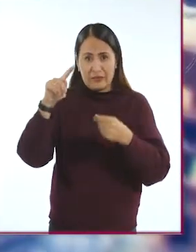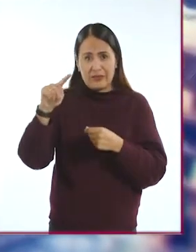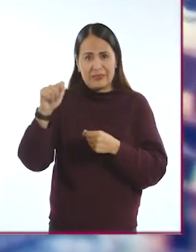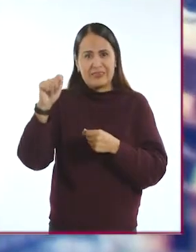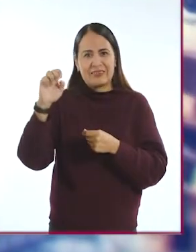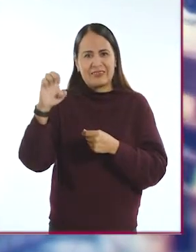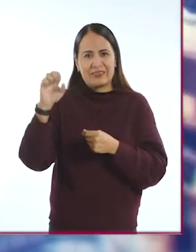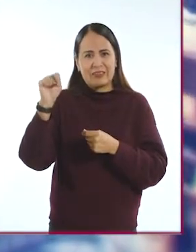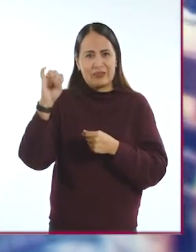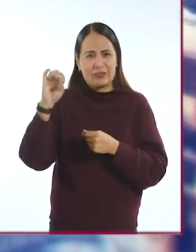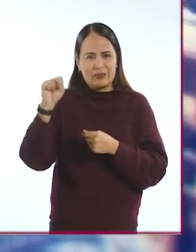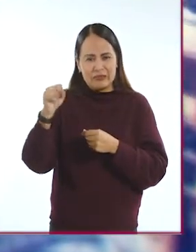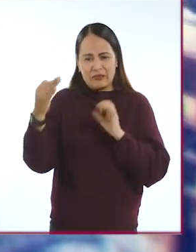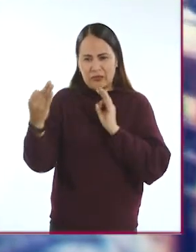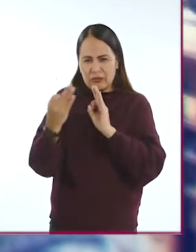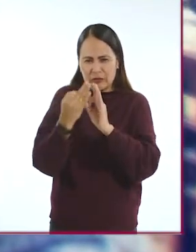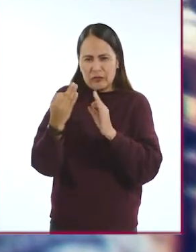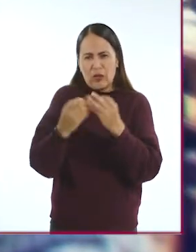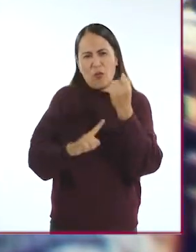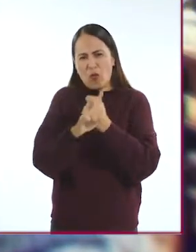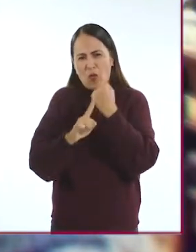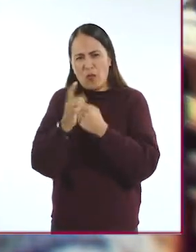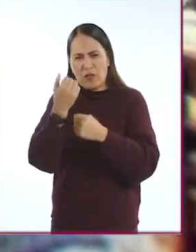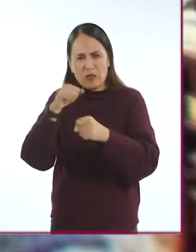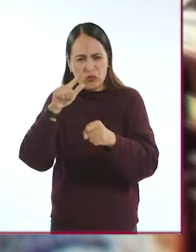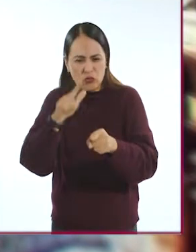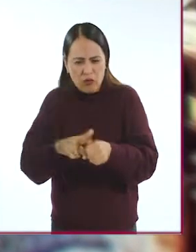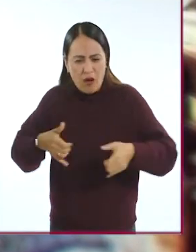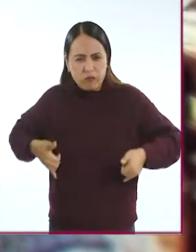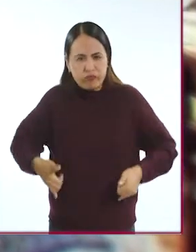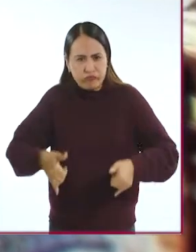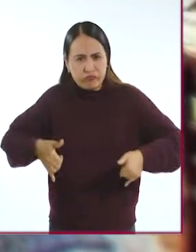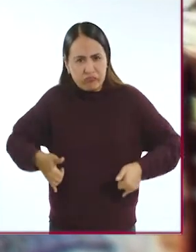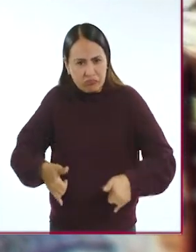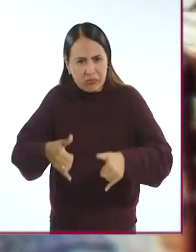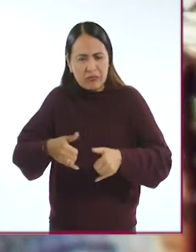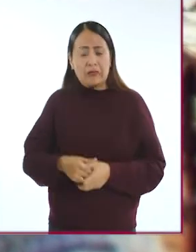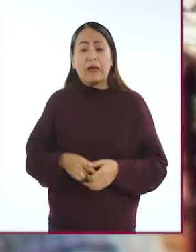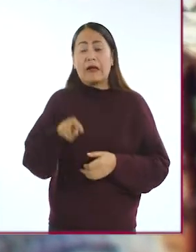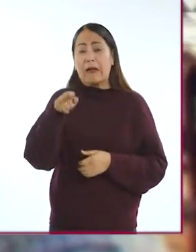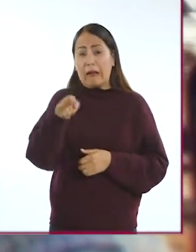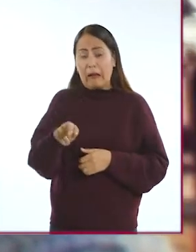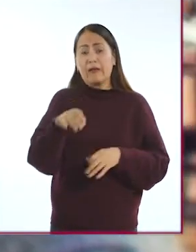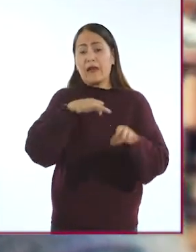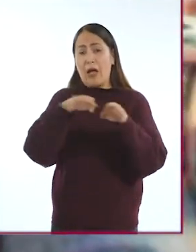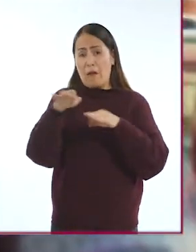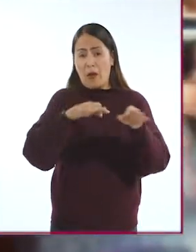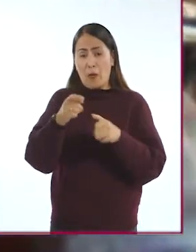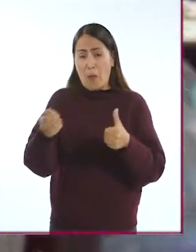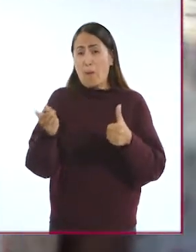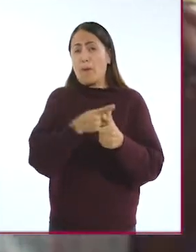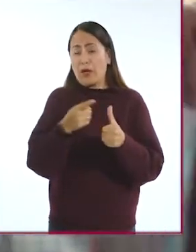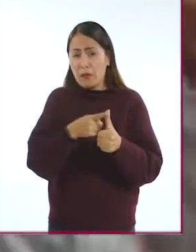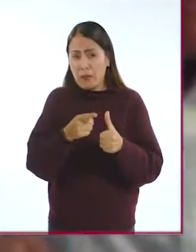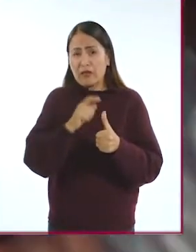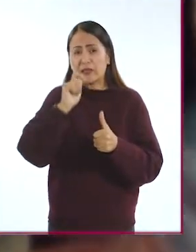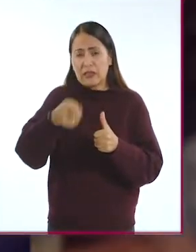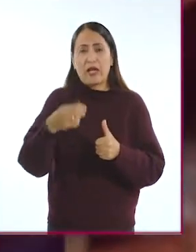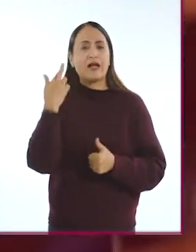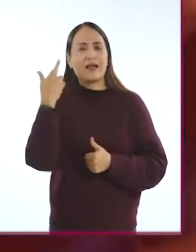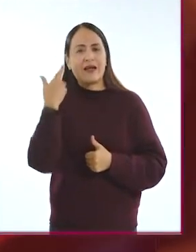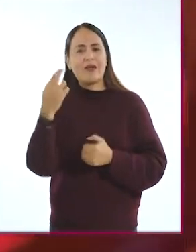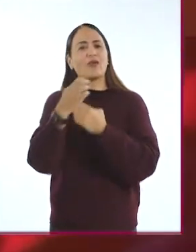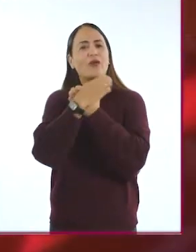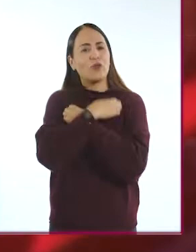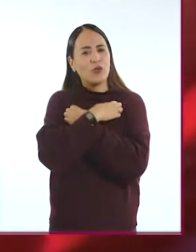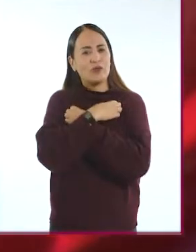Acercamiento al Estudio de la Problemática Social de la Invalidez, su primer pinino profesional fue para radioeducación.